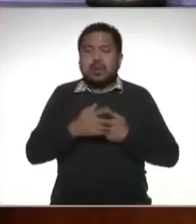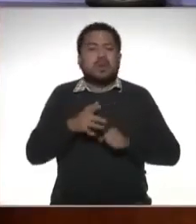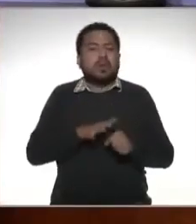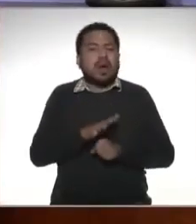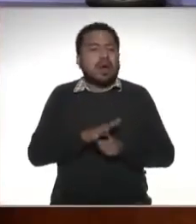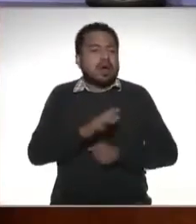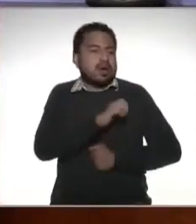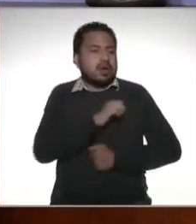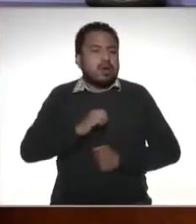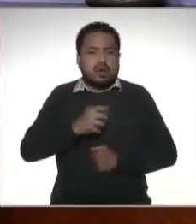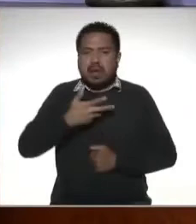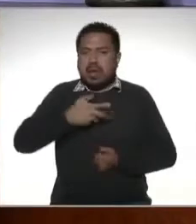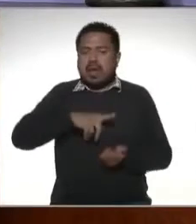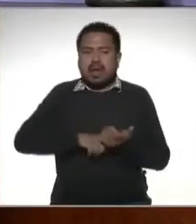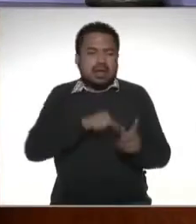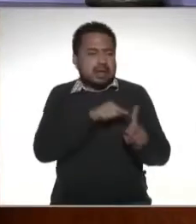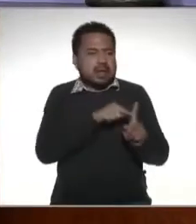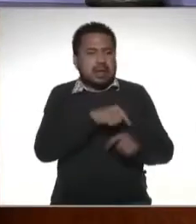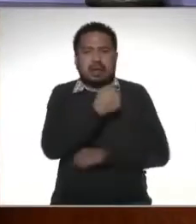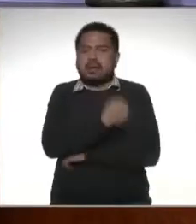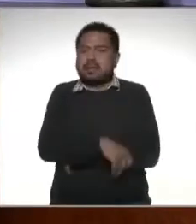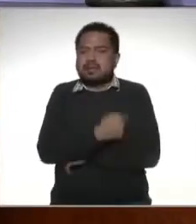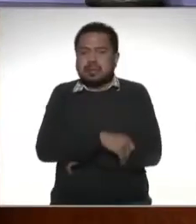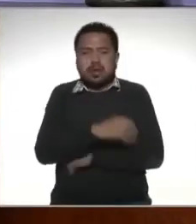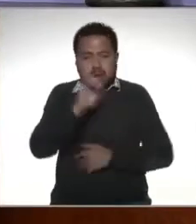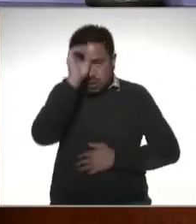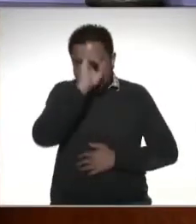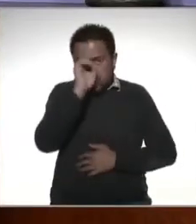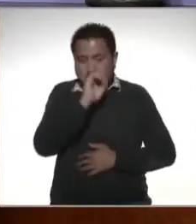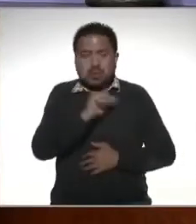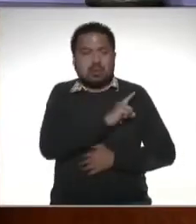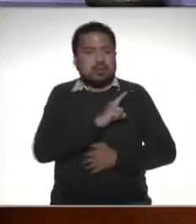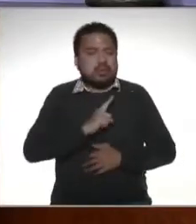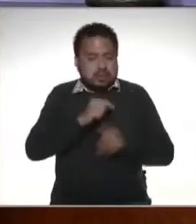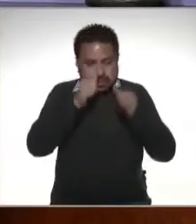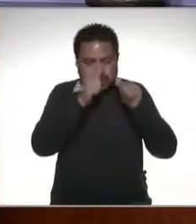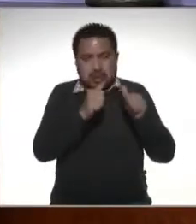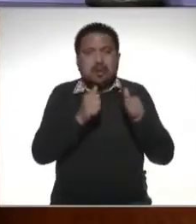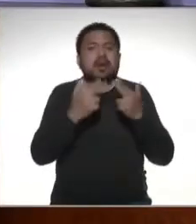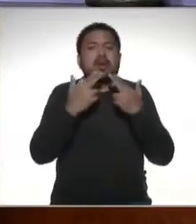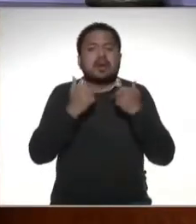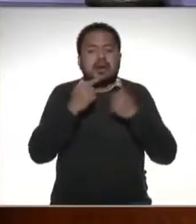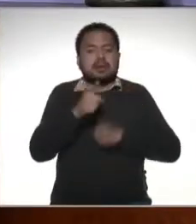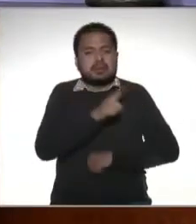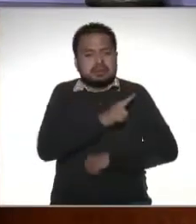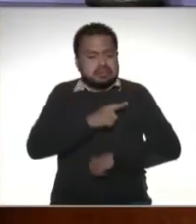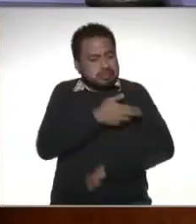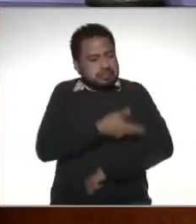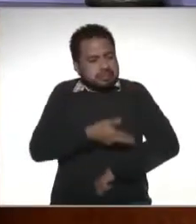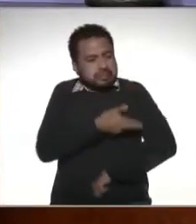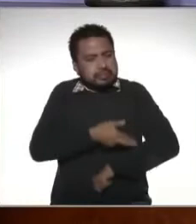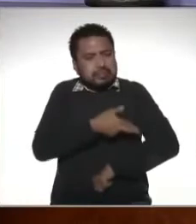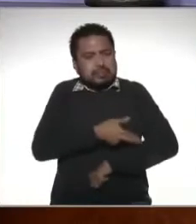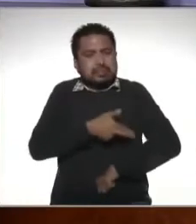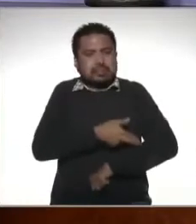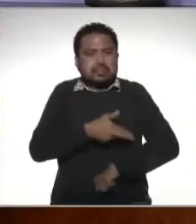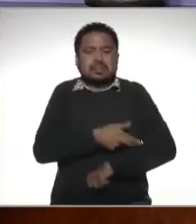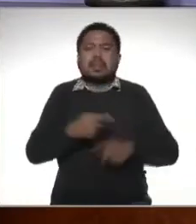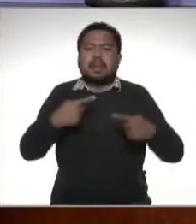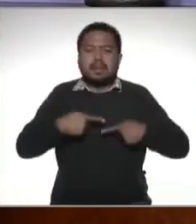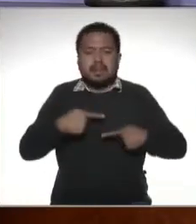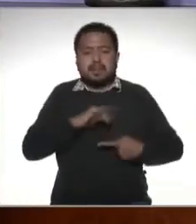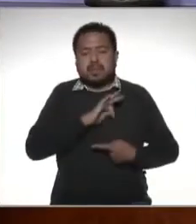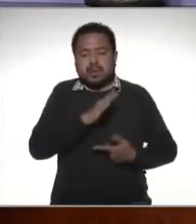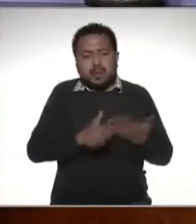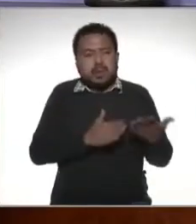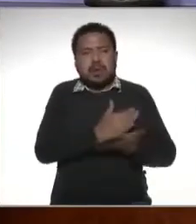obligaciones son las que tiene él como pendientes es la opinión de cumplimiento de obligaciones es un trámite que puede él el contribuyente puede